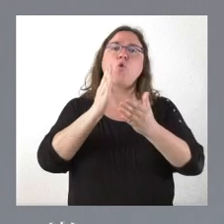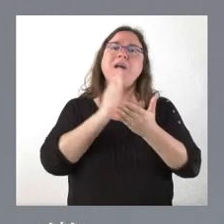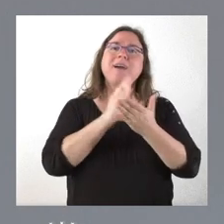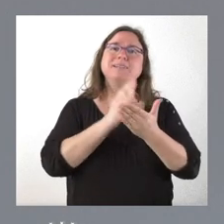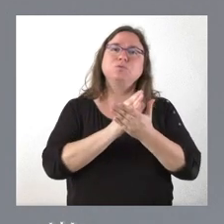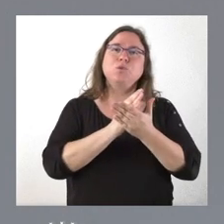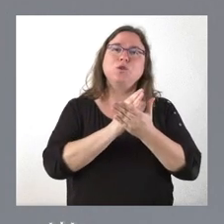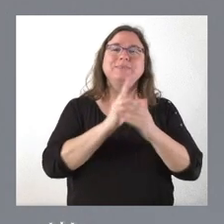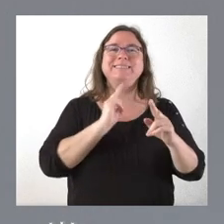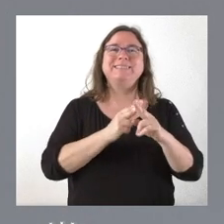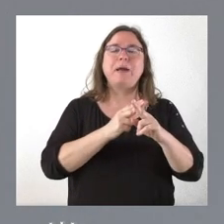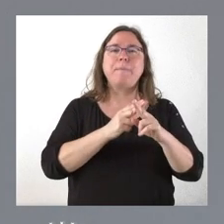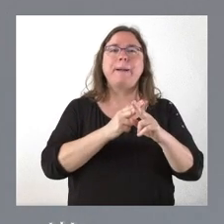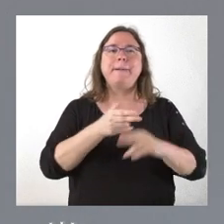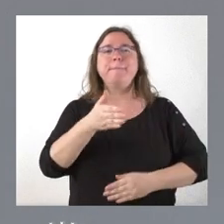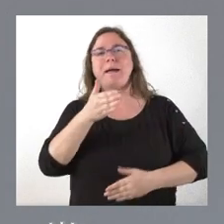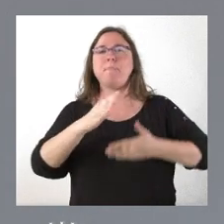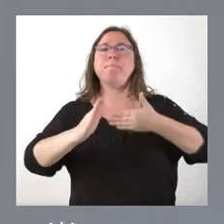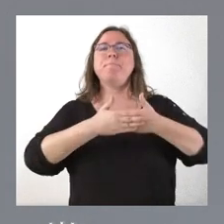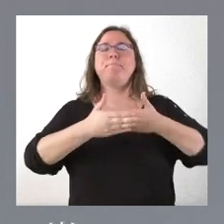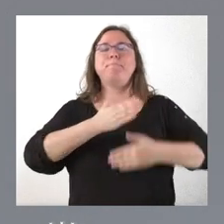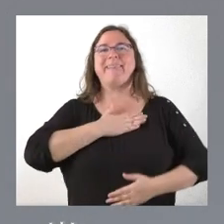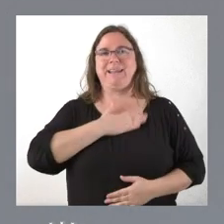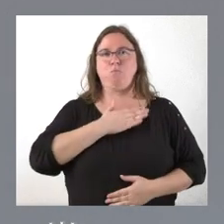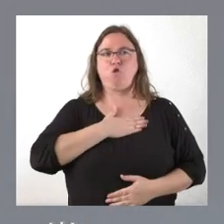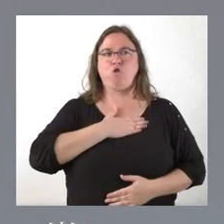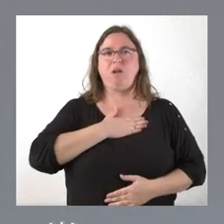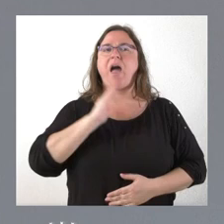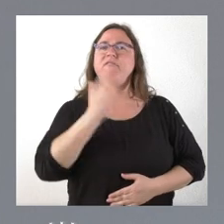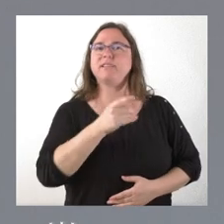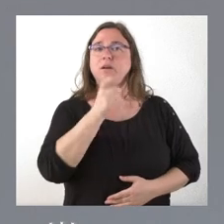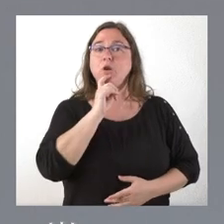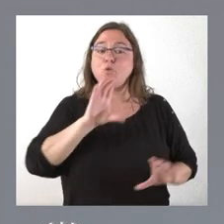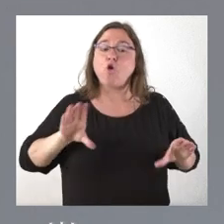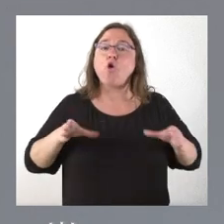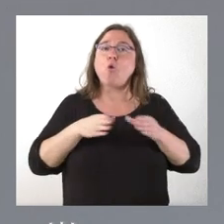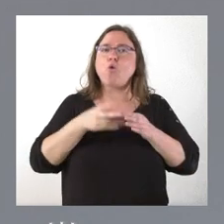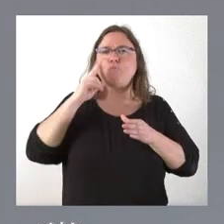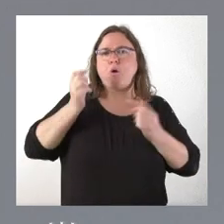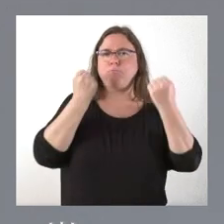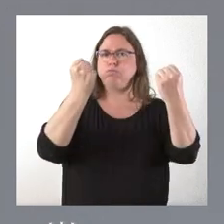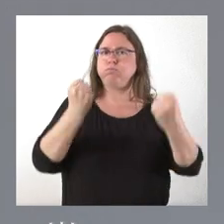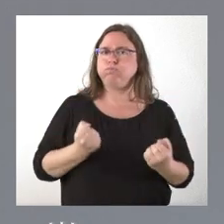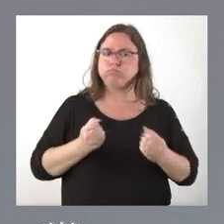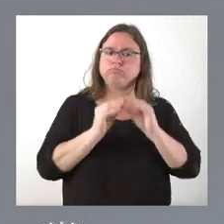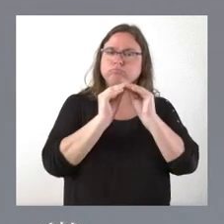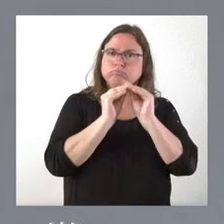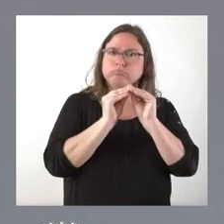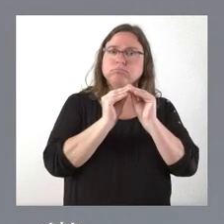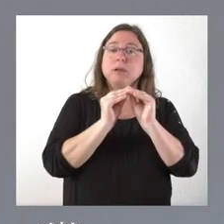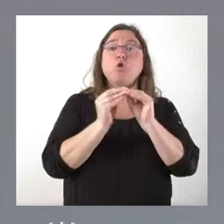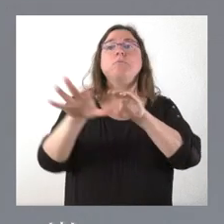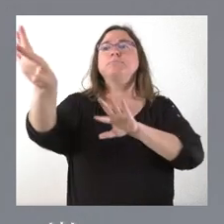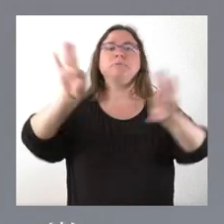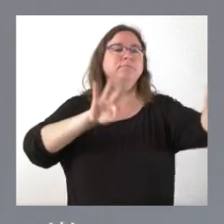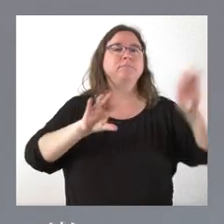impacto patrimonial. Ese grupo de expertos lo hemos formado nosotros, y lo hemos formado.